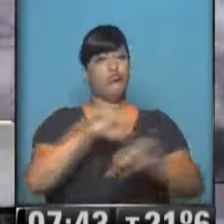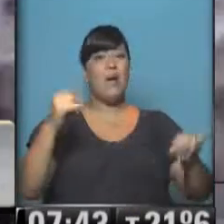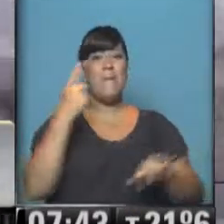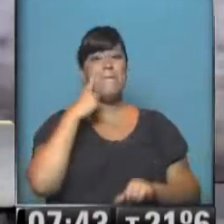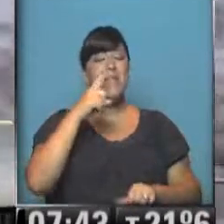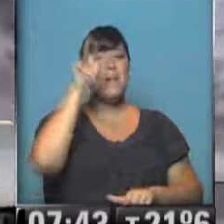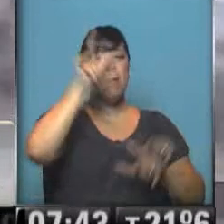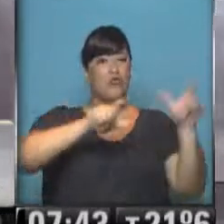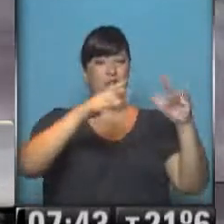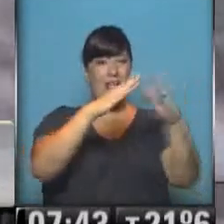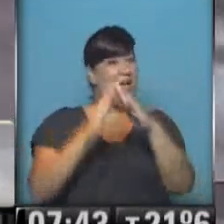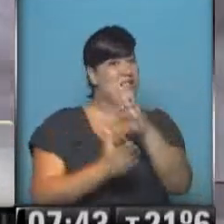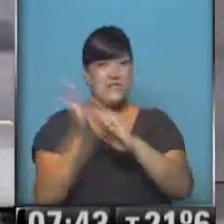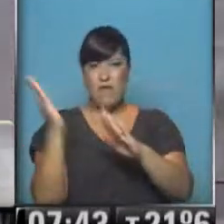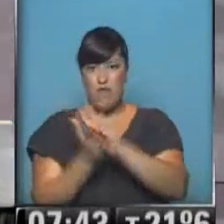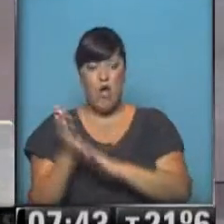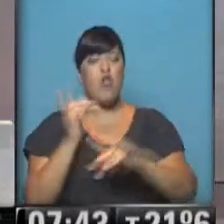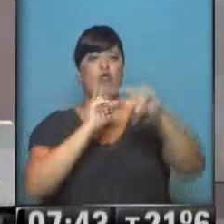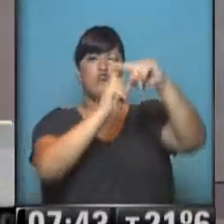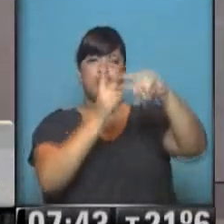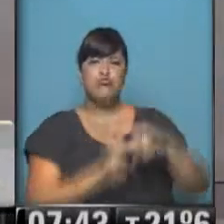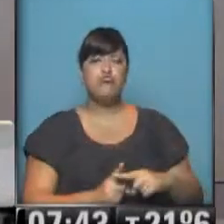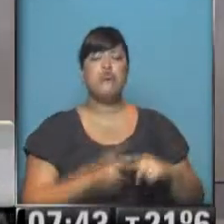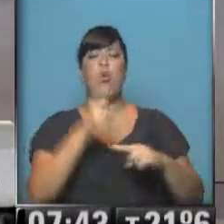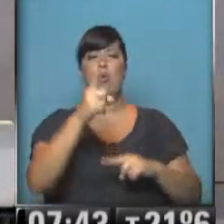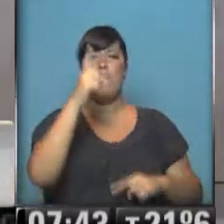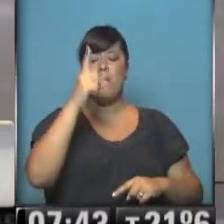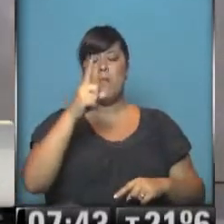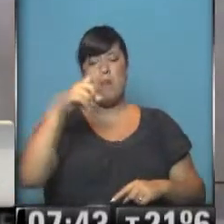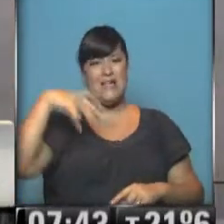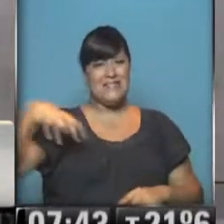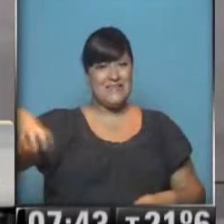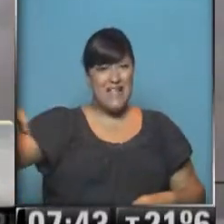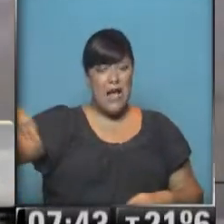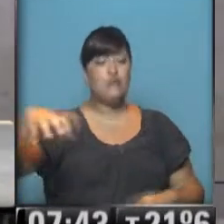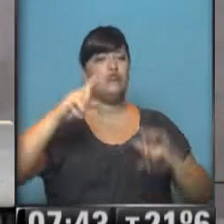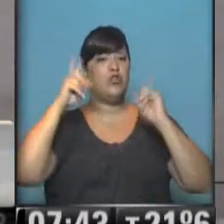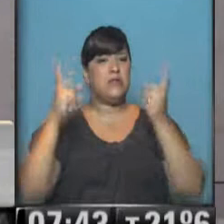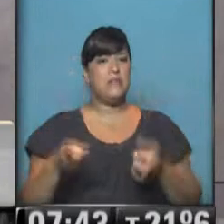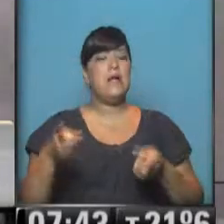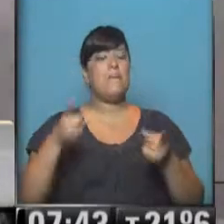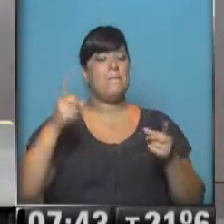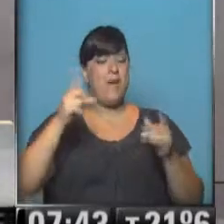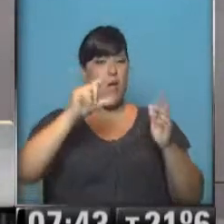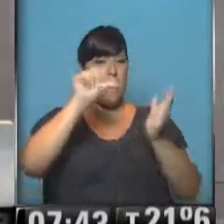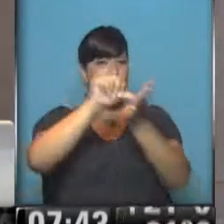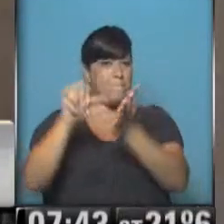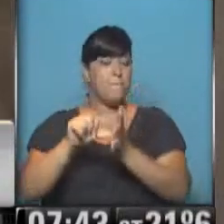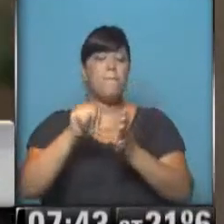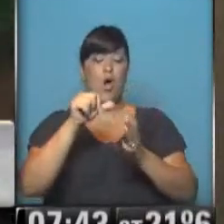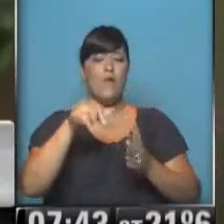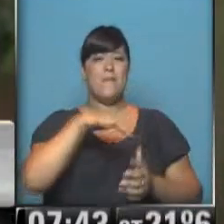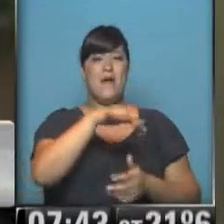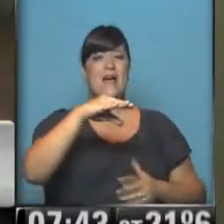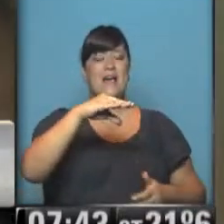evacuadas. Si uno suma los distintos centros de evacuados en la ciudad de Córdoba y en las localidades afectadas de las sierras chicas. A ver,